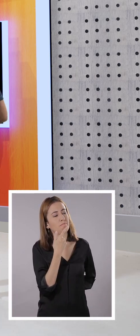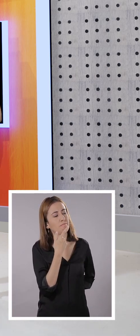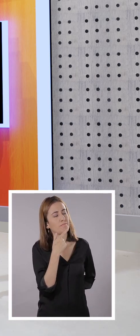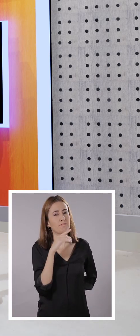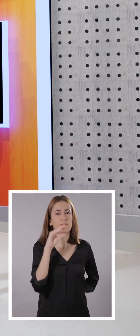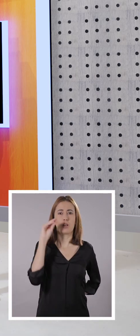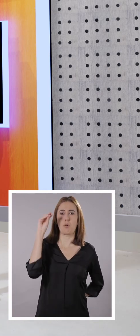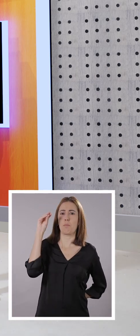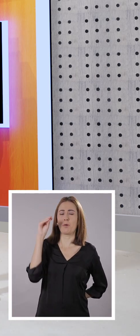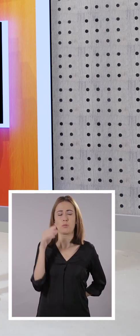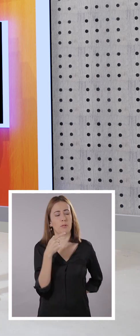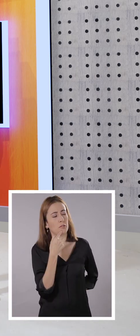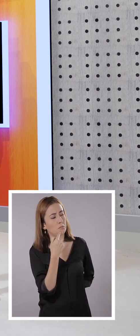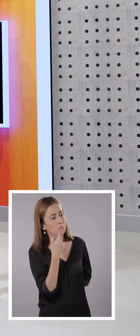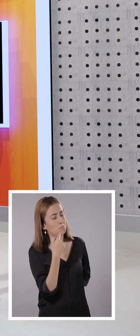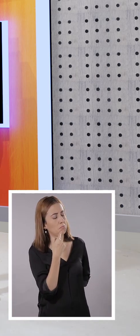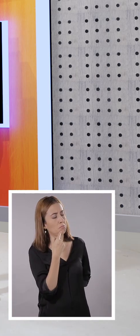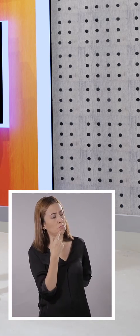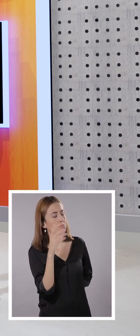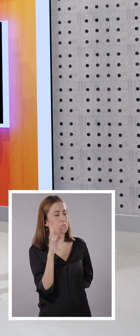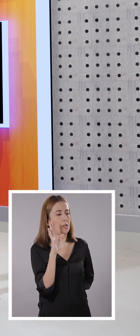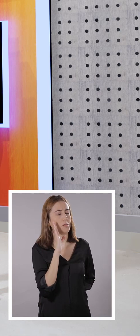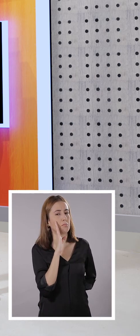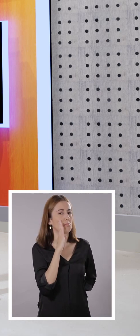Gira tu cabeza hacia la derecha.